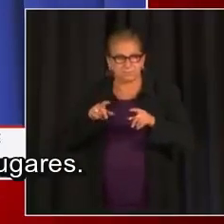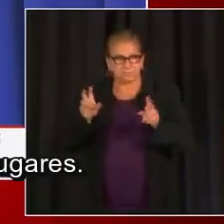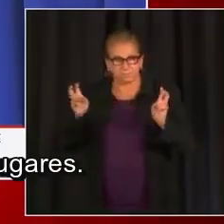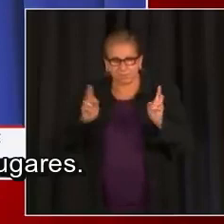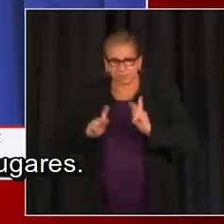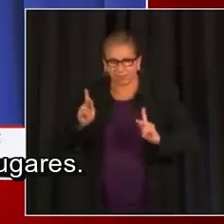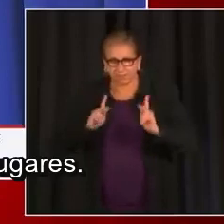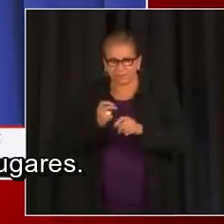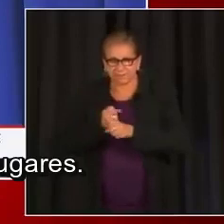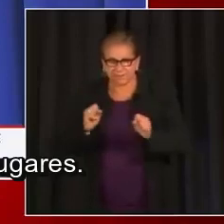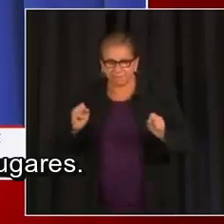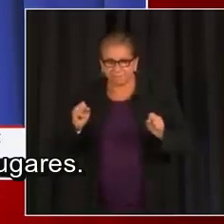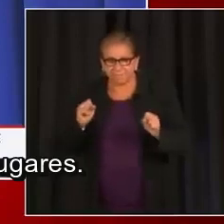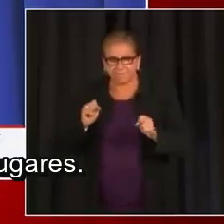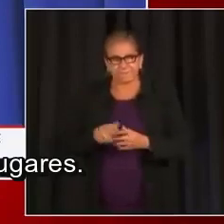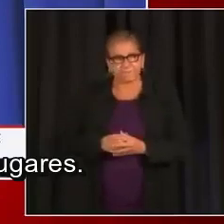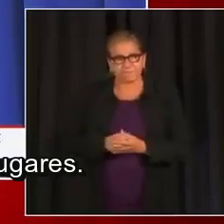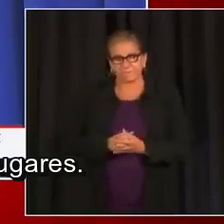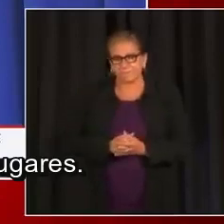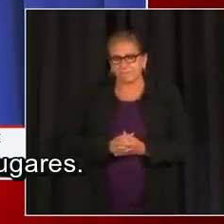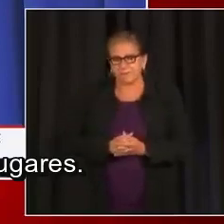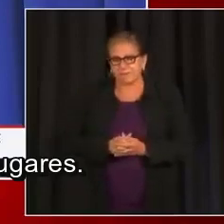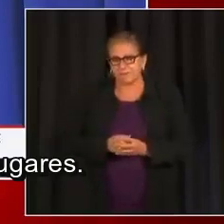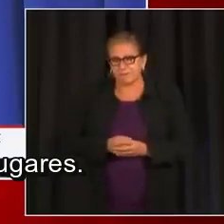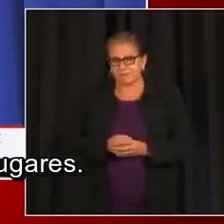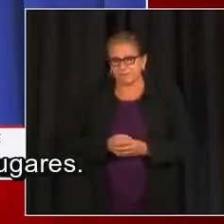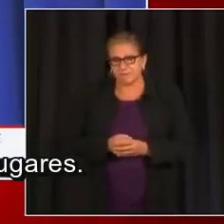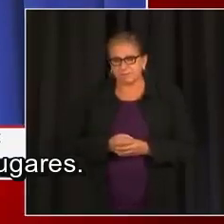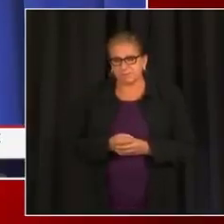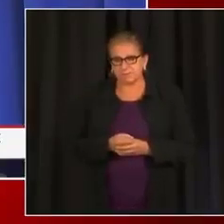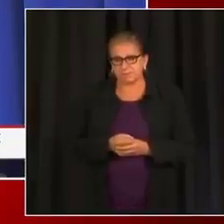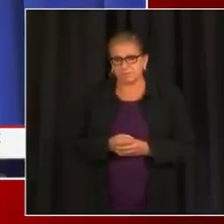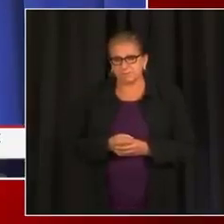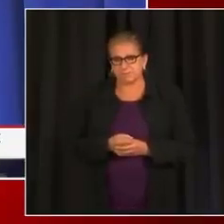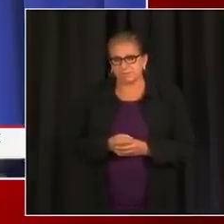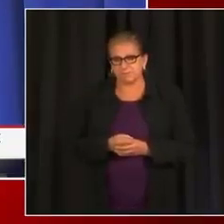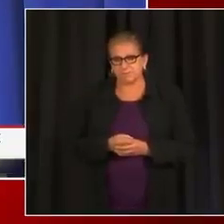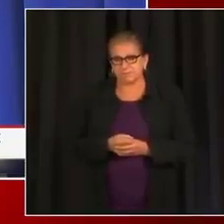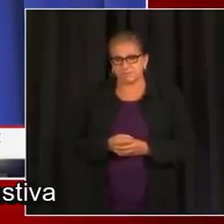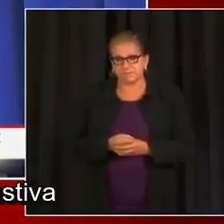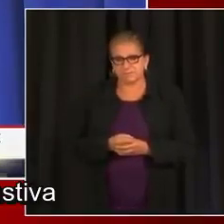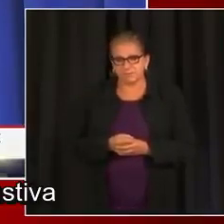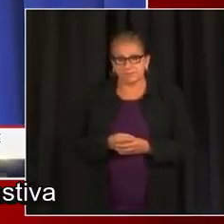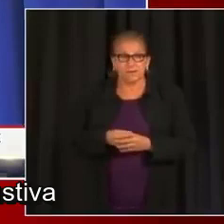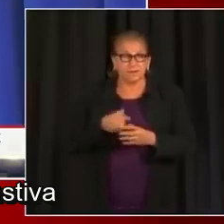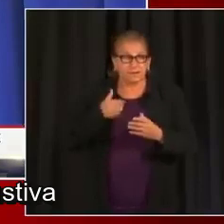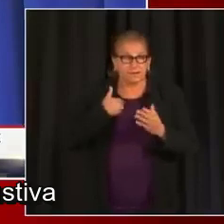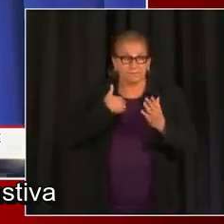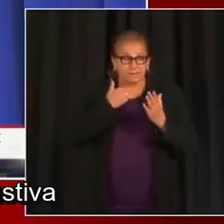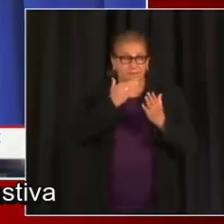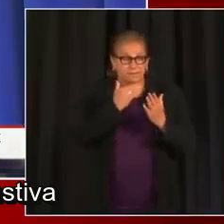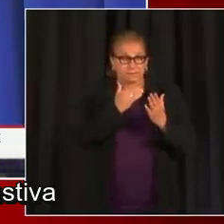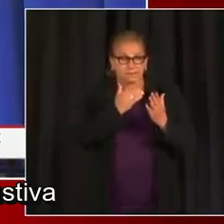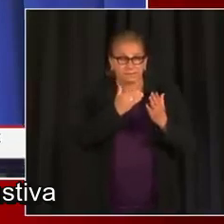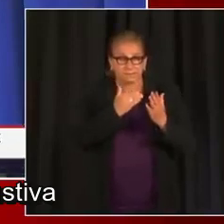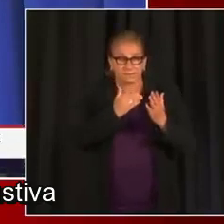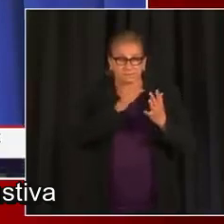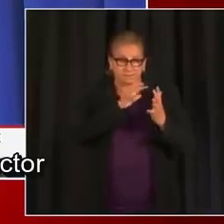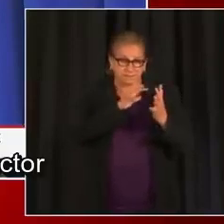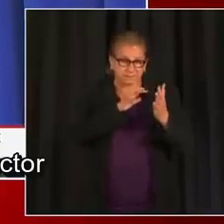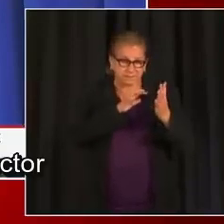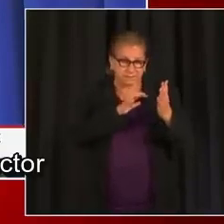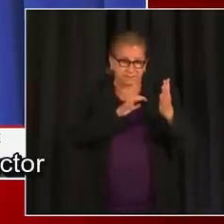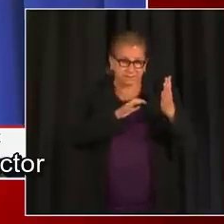estas cosas en distintos lugares, va a ser lo mismo. Así que, la necesidad de una lista